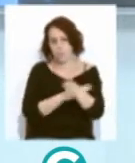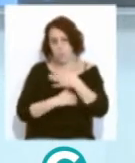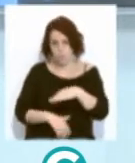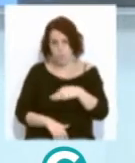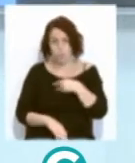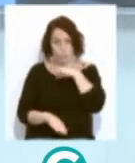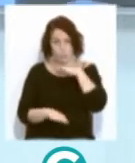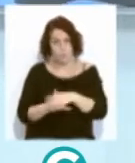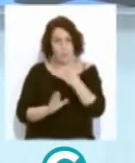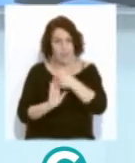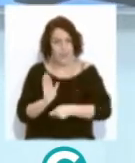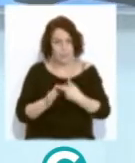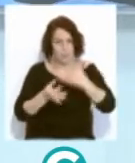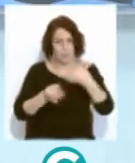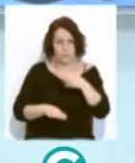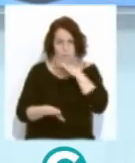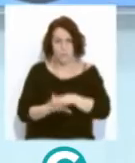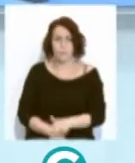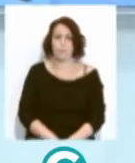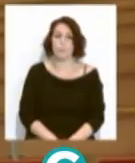cumplir con las medidas de seguridad.